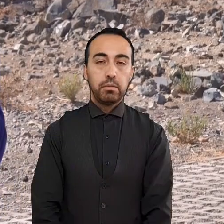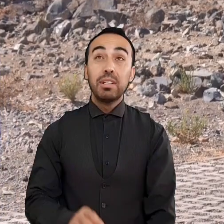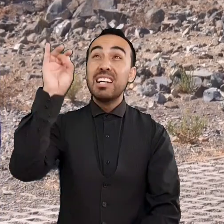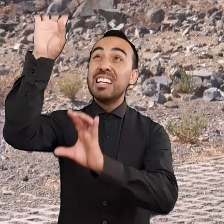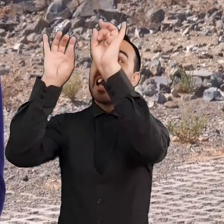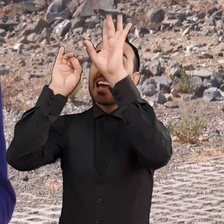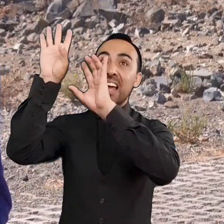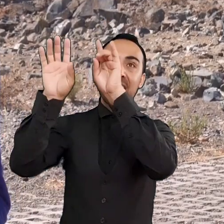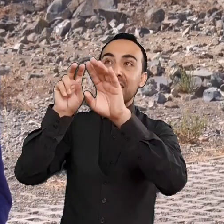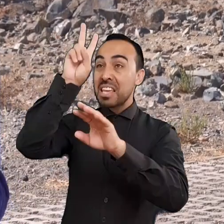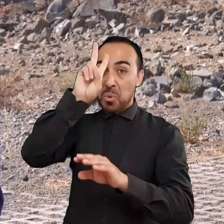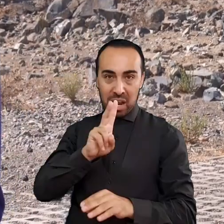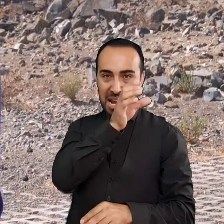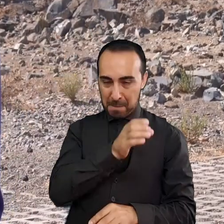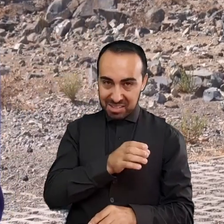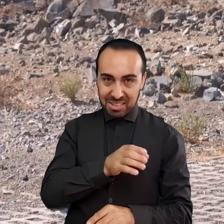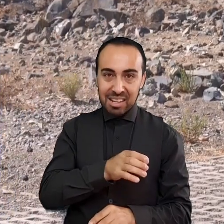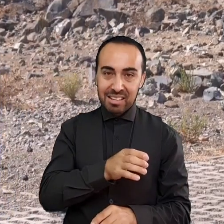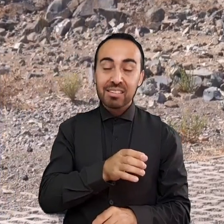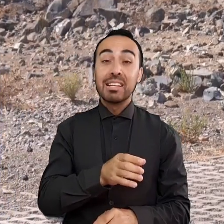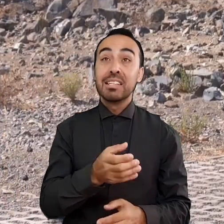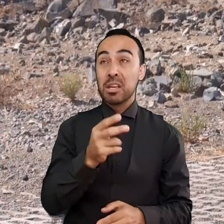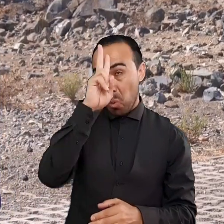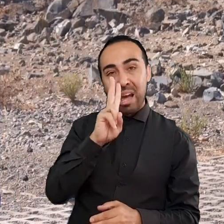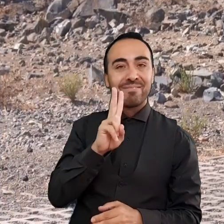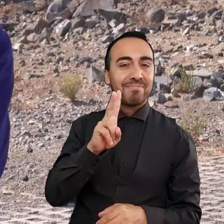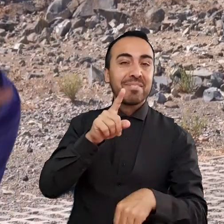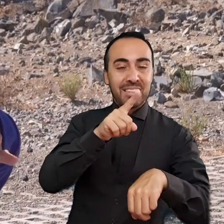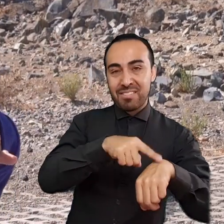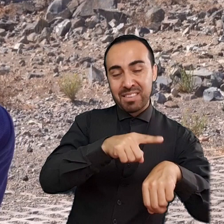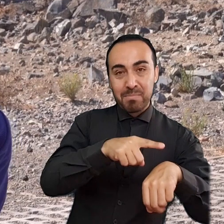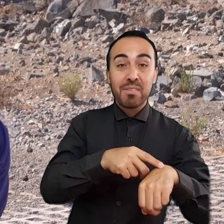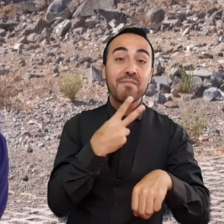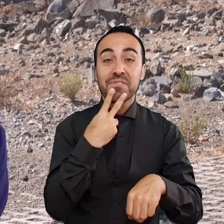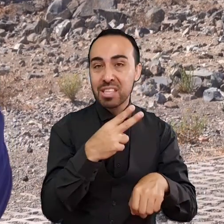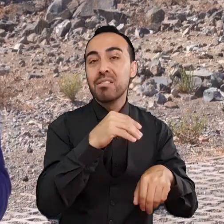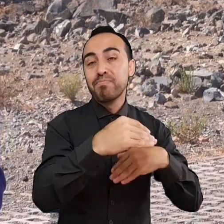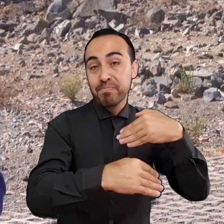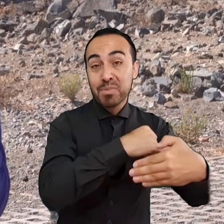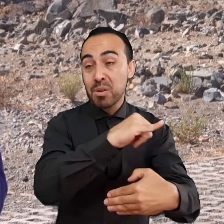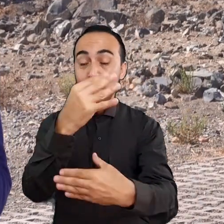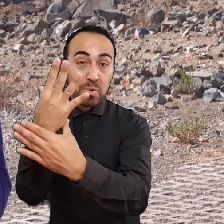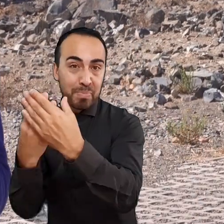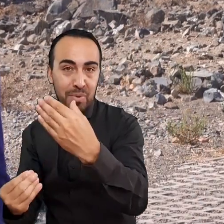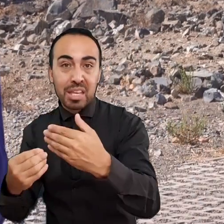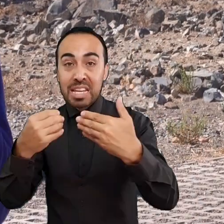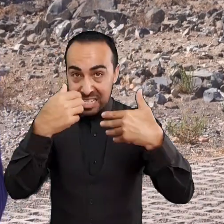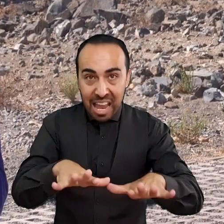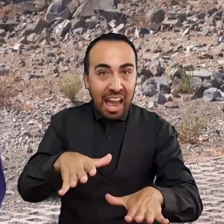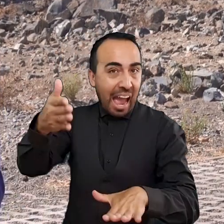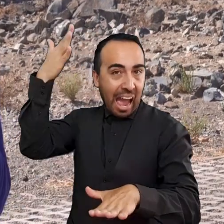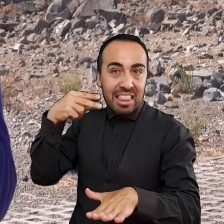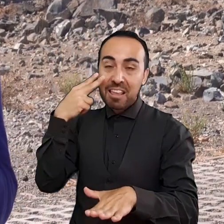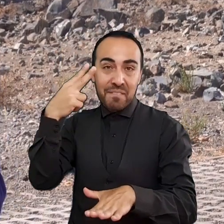Las estrellas, al igual que nosotros, los seres vivos, tienen un ciclo de vida y su final, como aprendimos en el capítulo de evolución estelar de